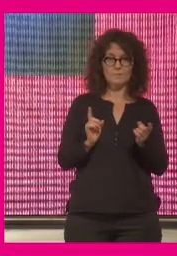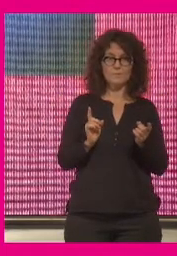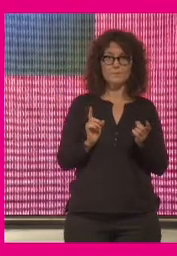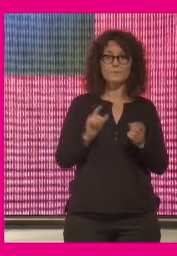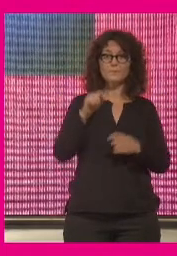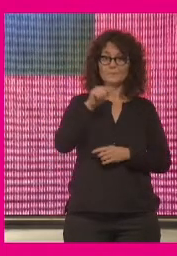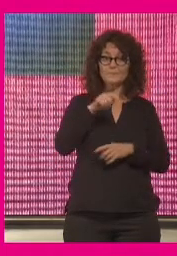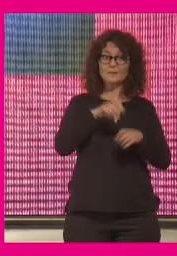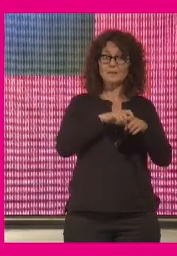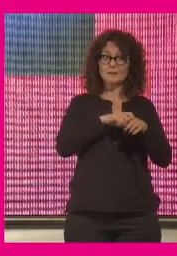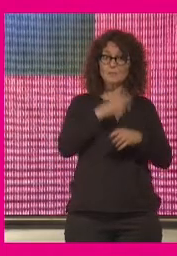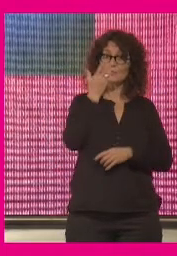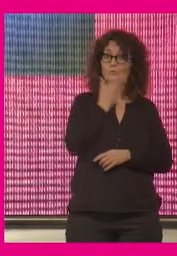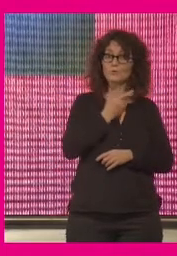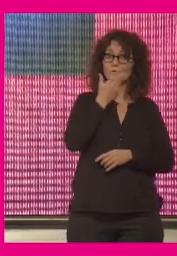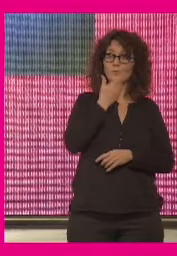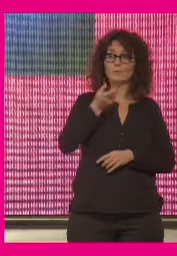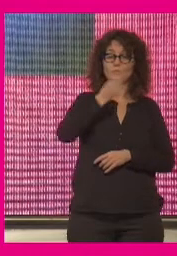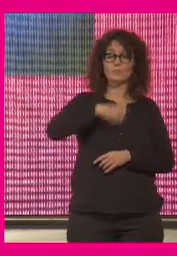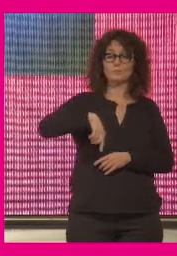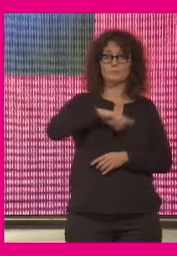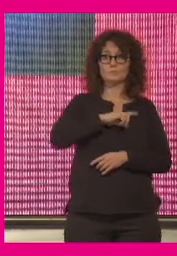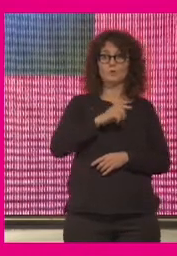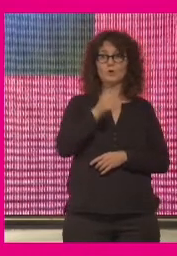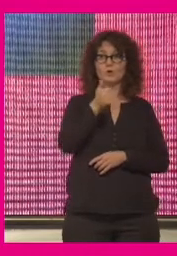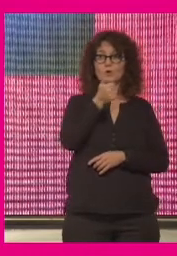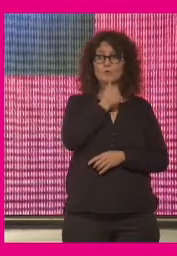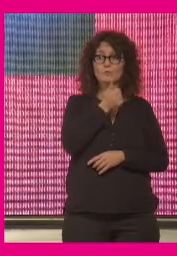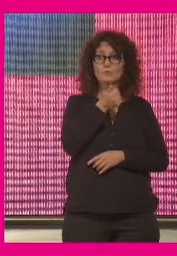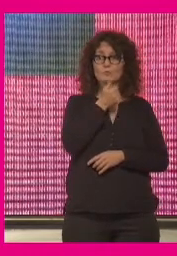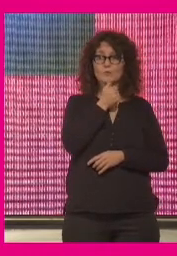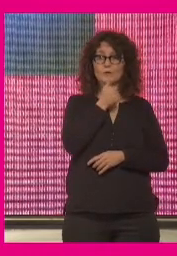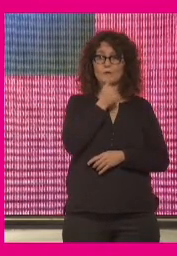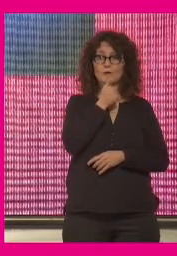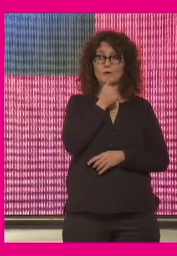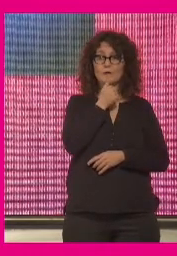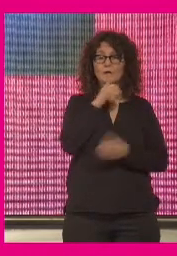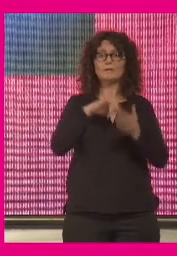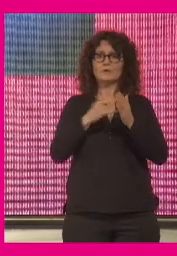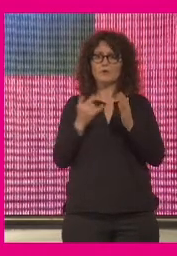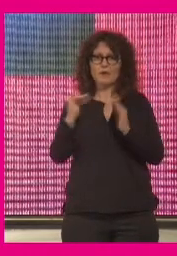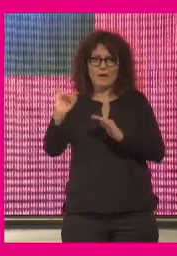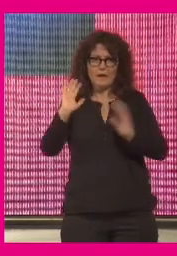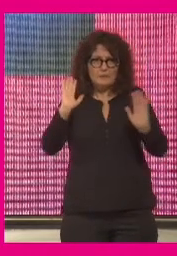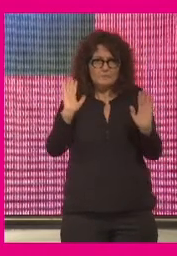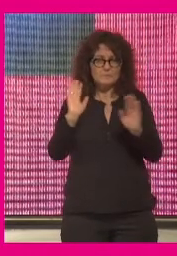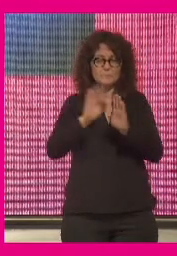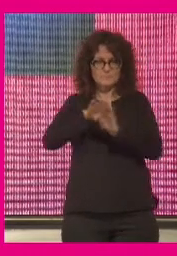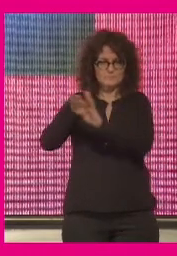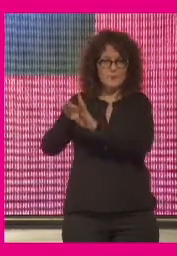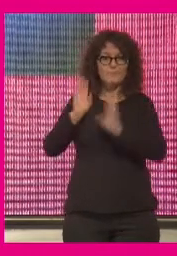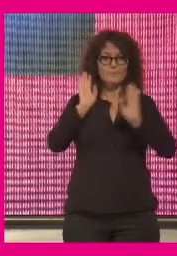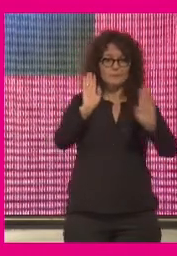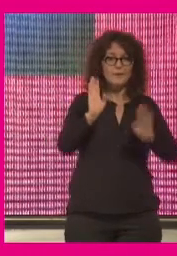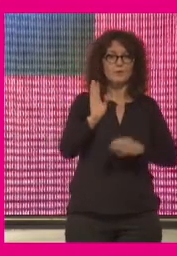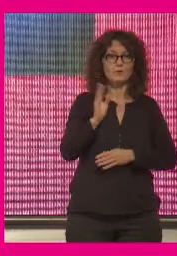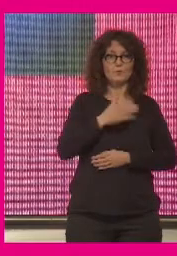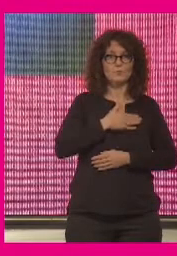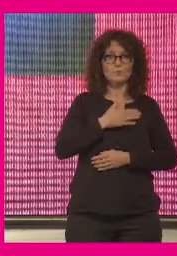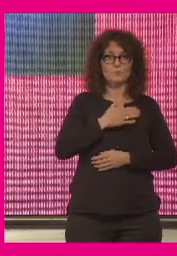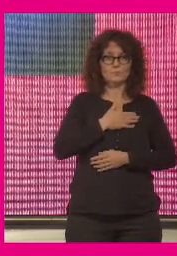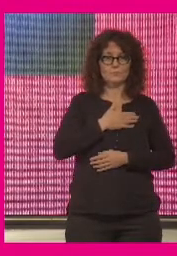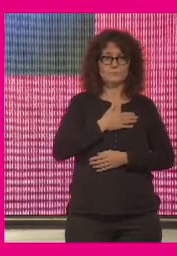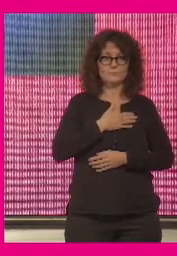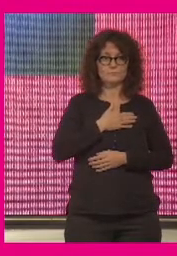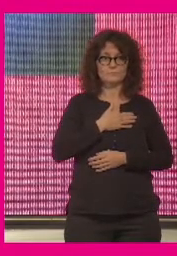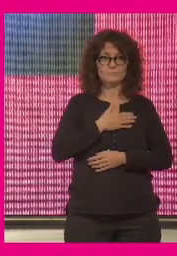para ese tipo de conocimiento no tenemos todavía no ya la tecnología que sería lo de menos no tenemos no tenemos los conceptos a mí es lo que